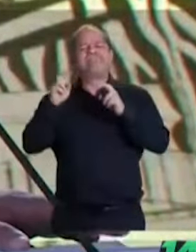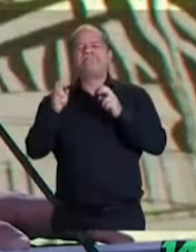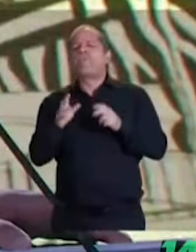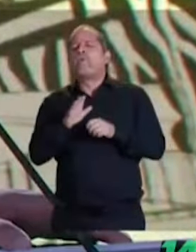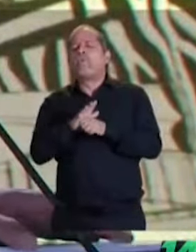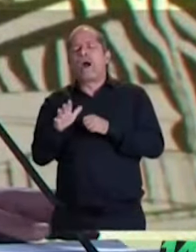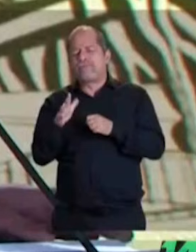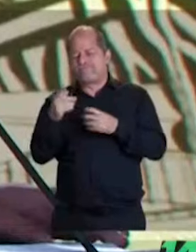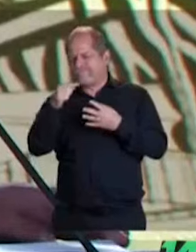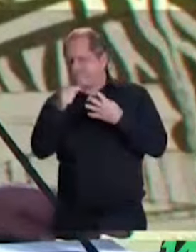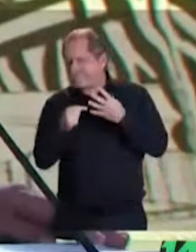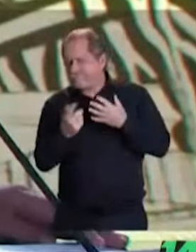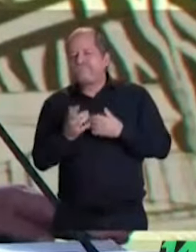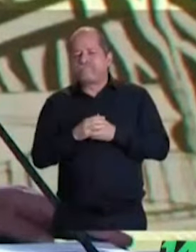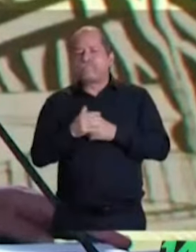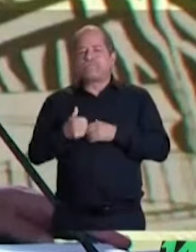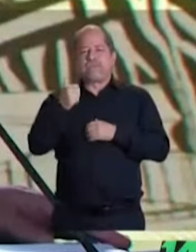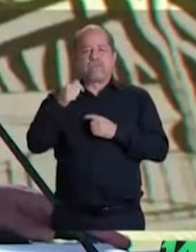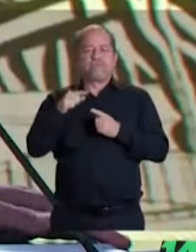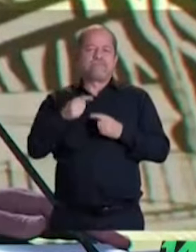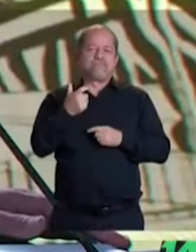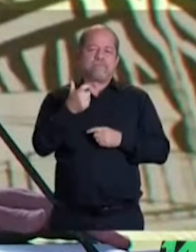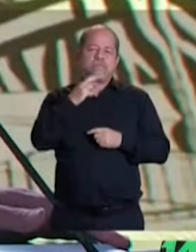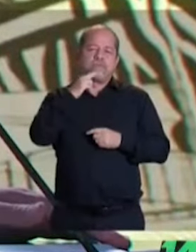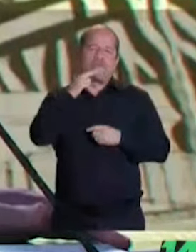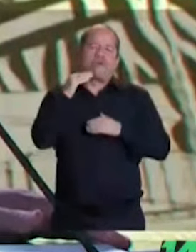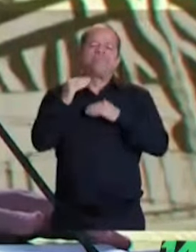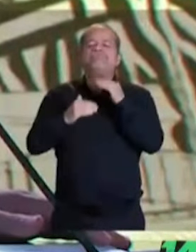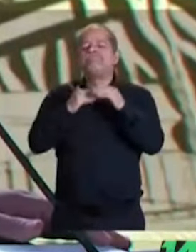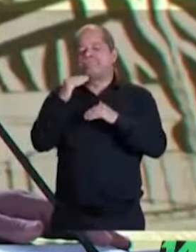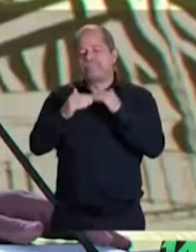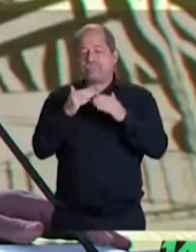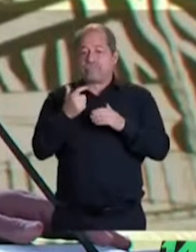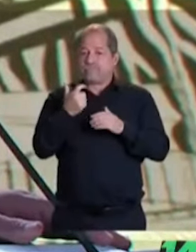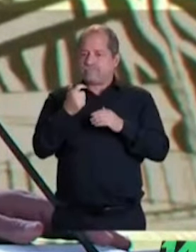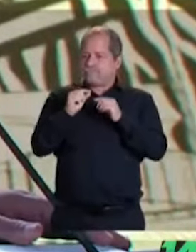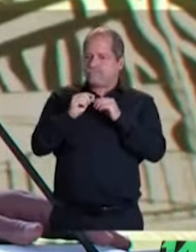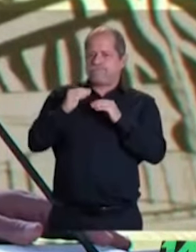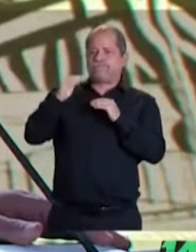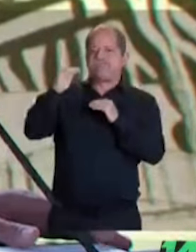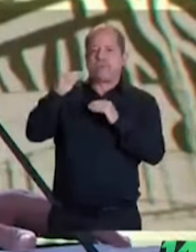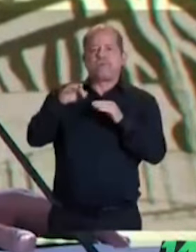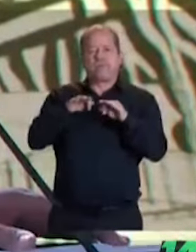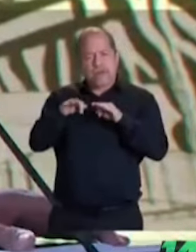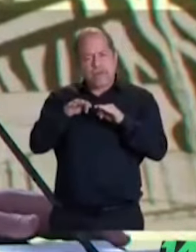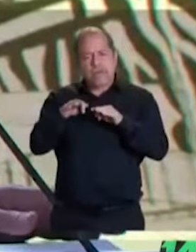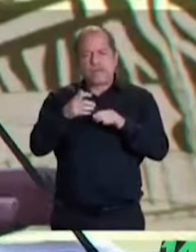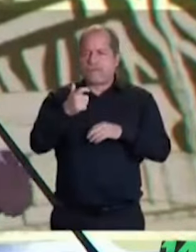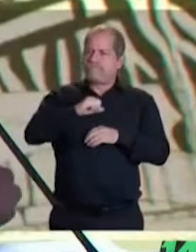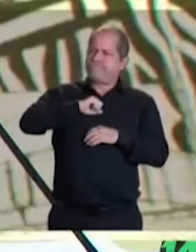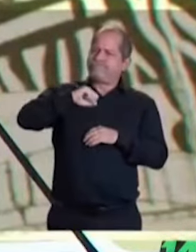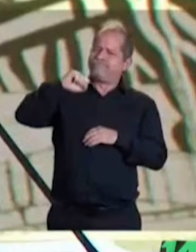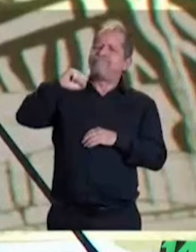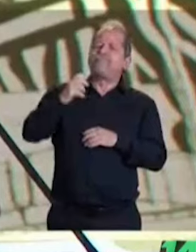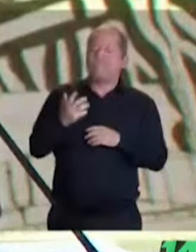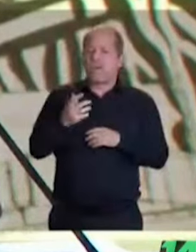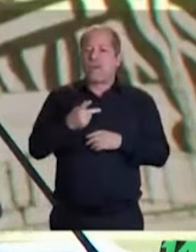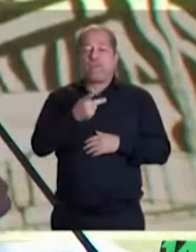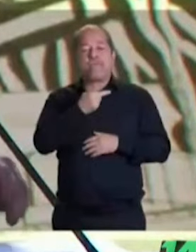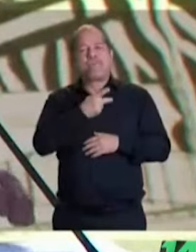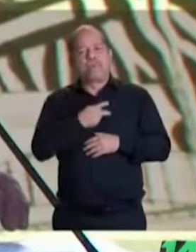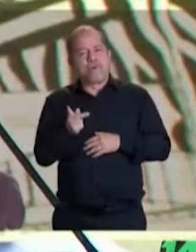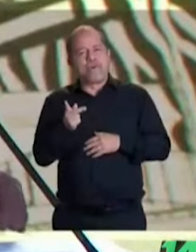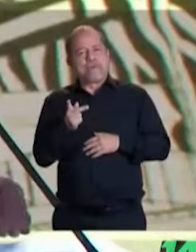en primer término, crecimiento económico, empleo e inflación. Después, pobreza y desigualdad. En tercer